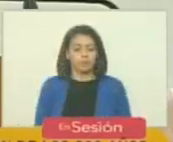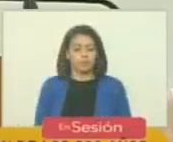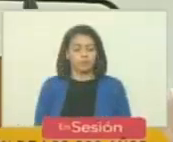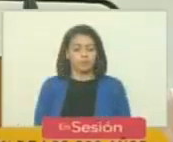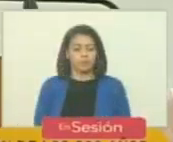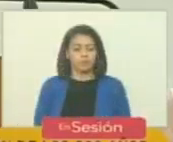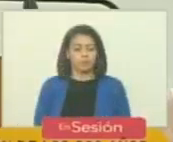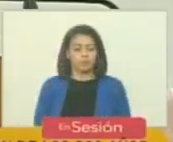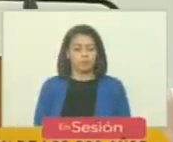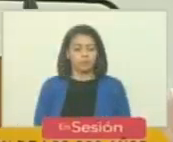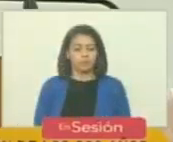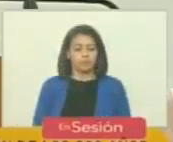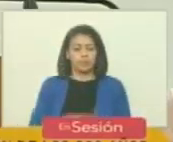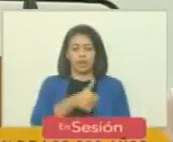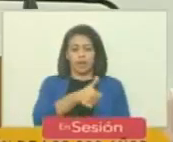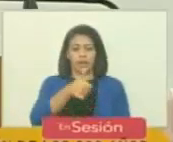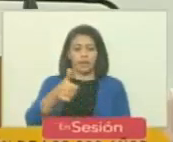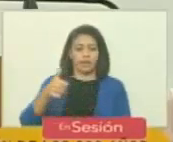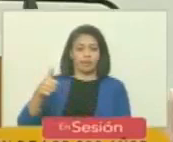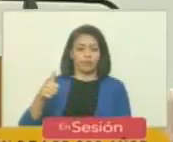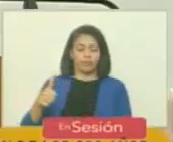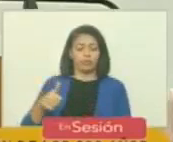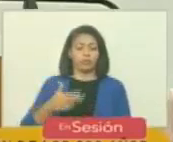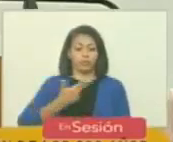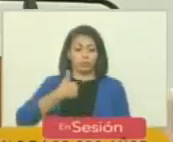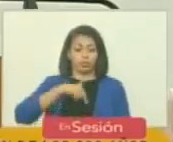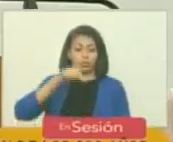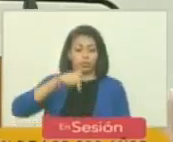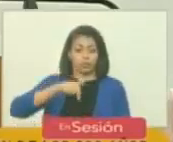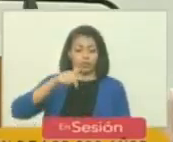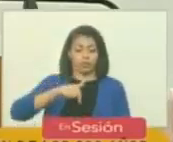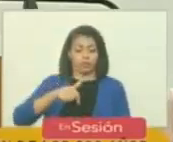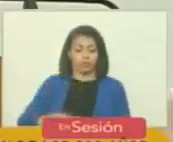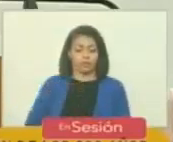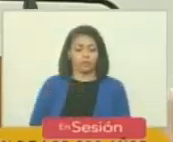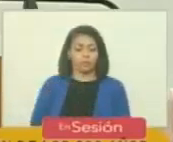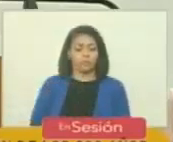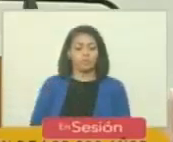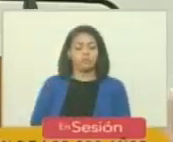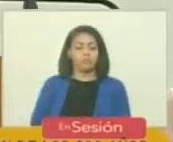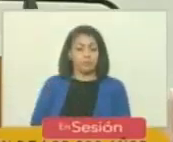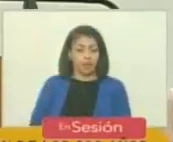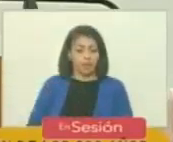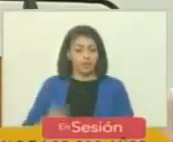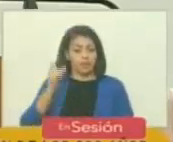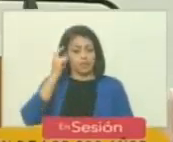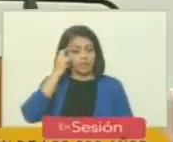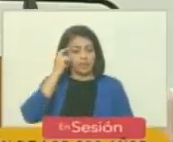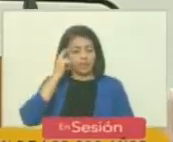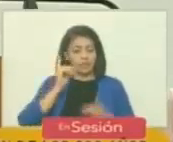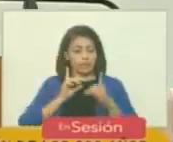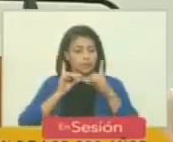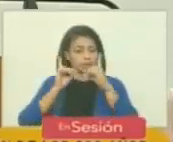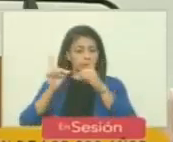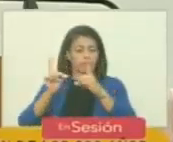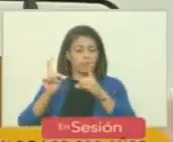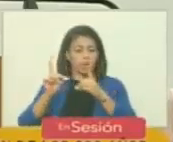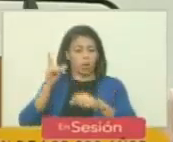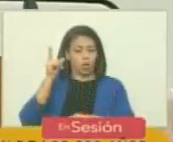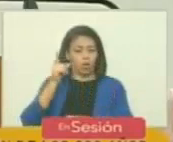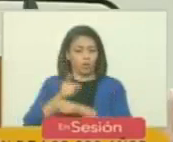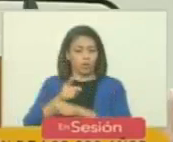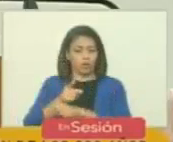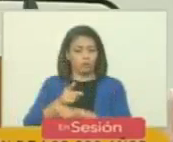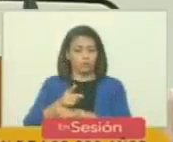para cada uno de los que estamos aquí dignificar esas fechas es una obligación